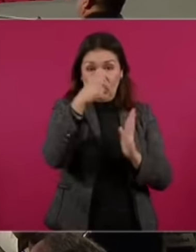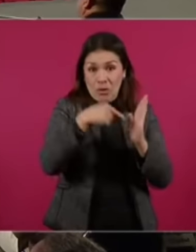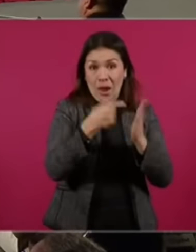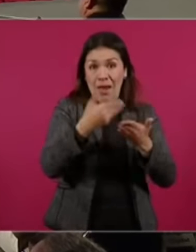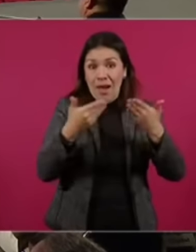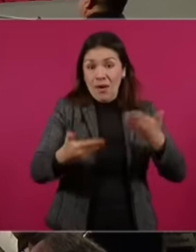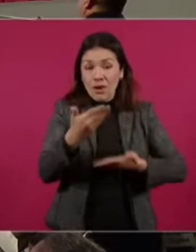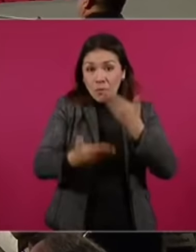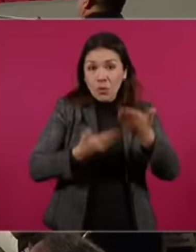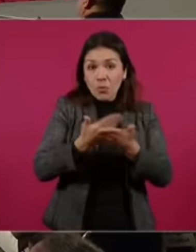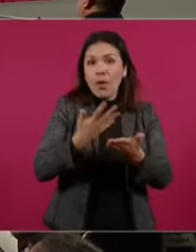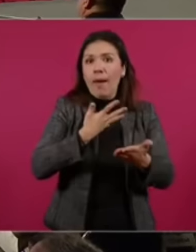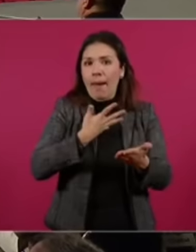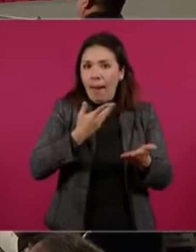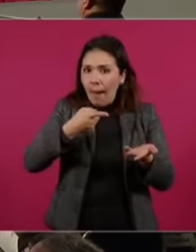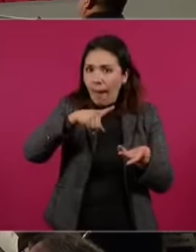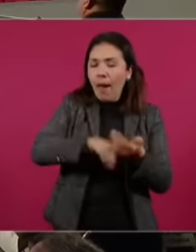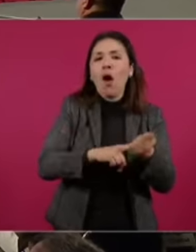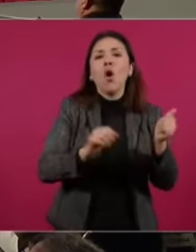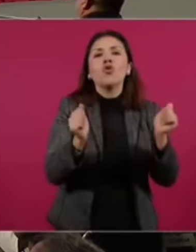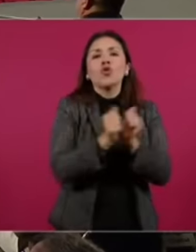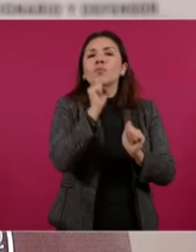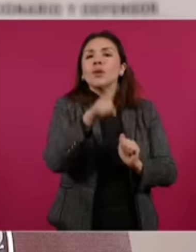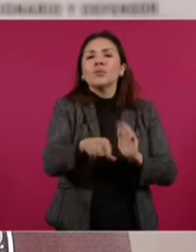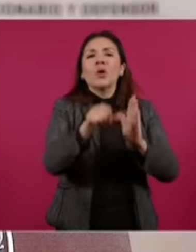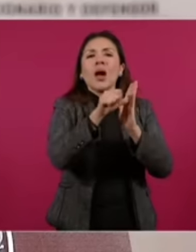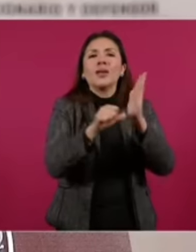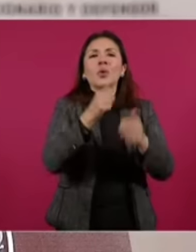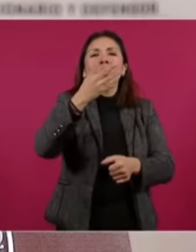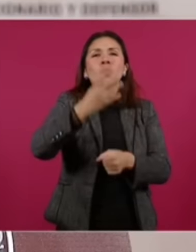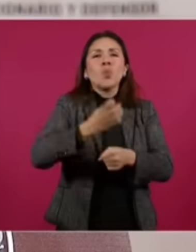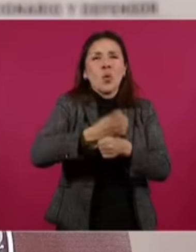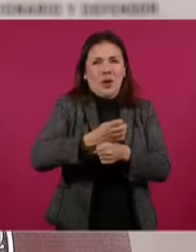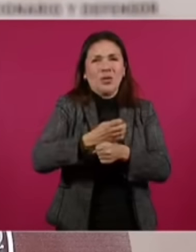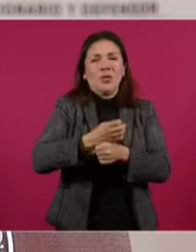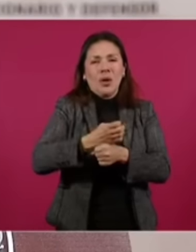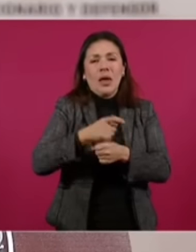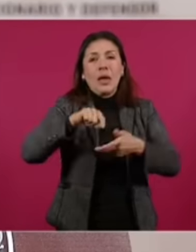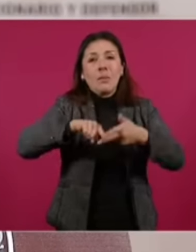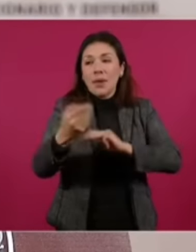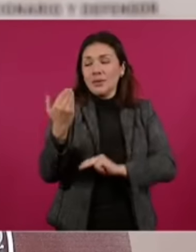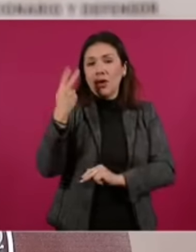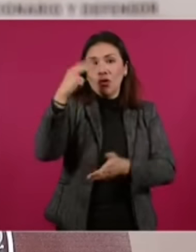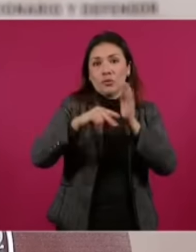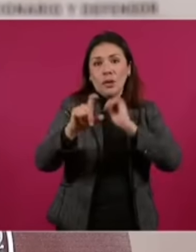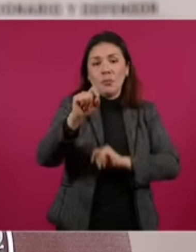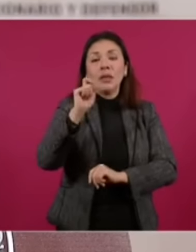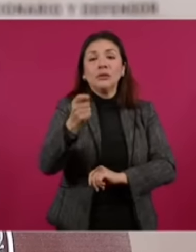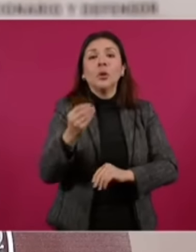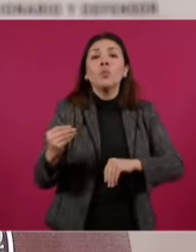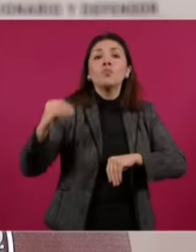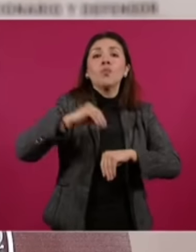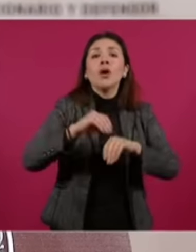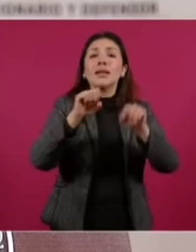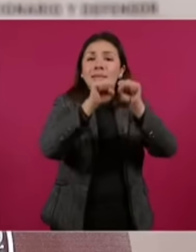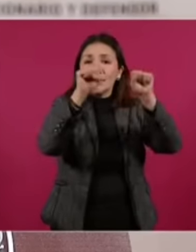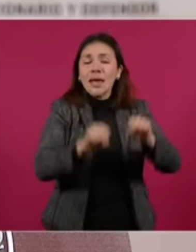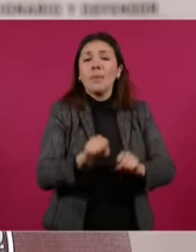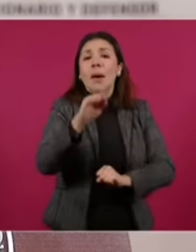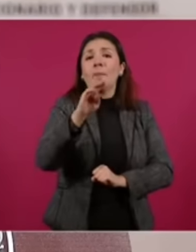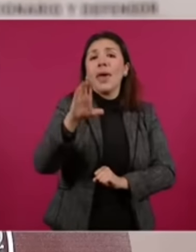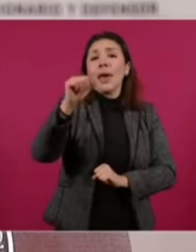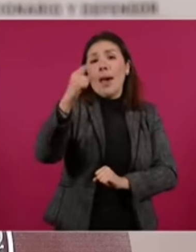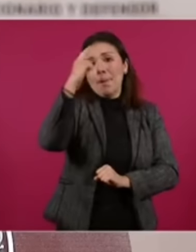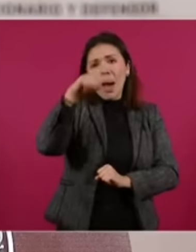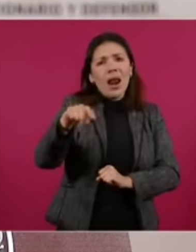integra lo que ya contempla el artículo cuarto constitucional desde el 2020, que es la creación de un sistema de becas en